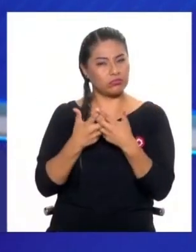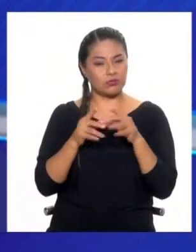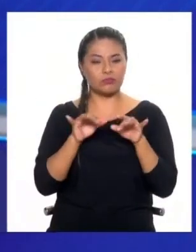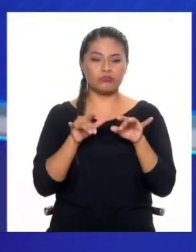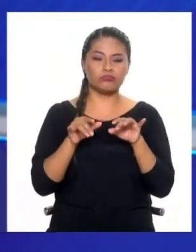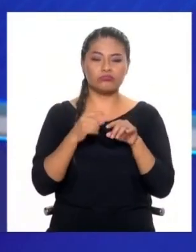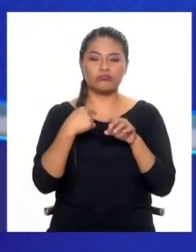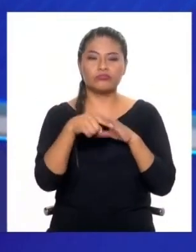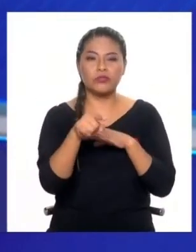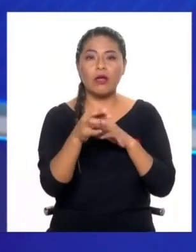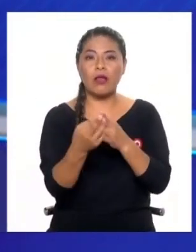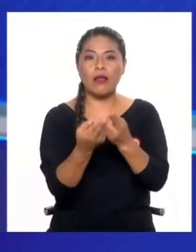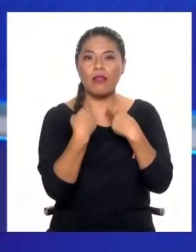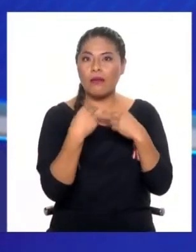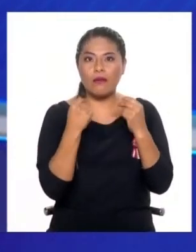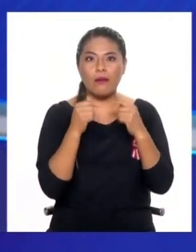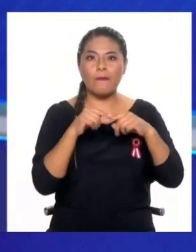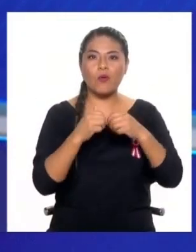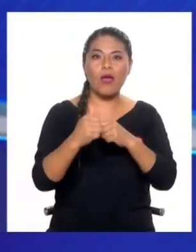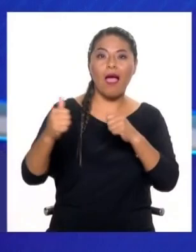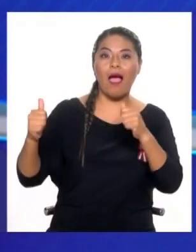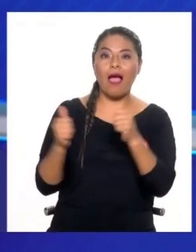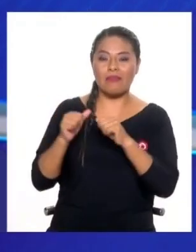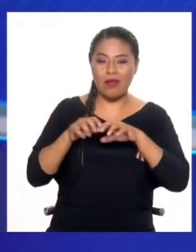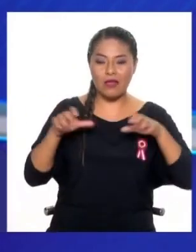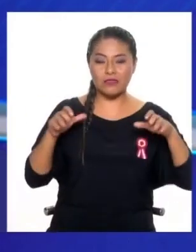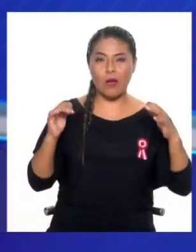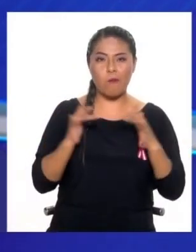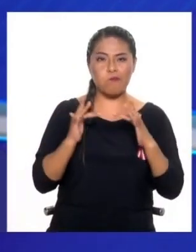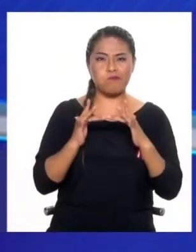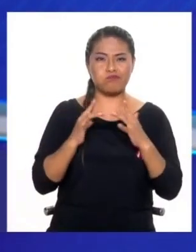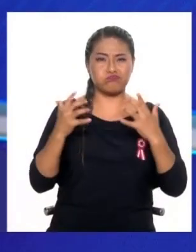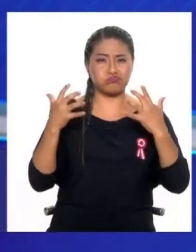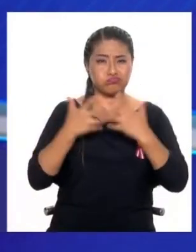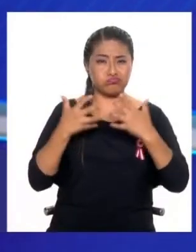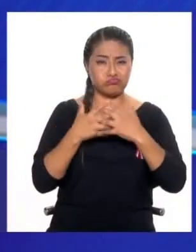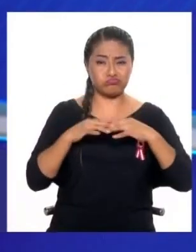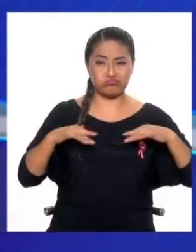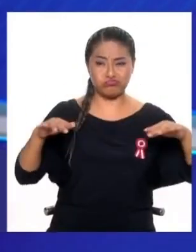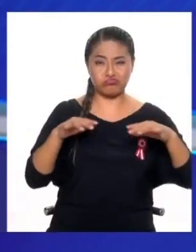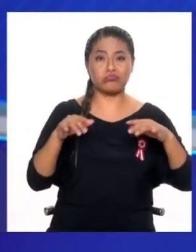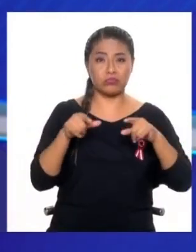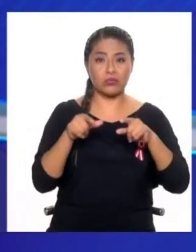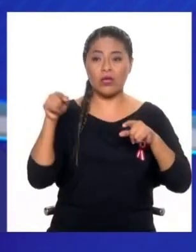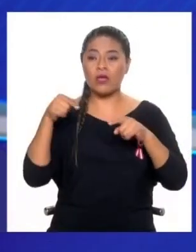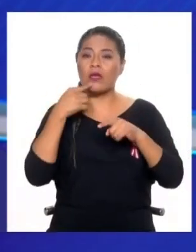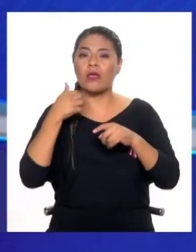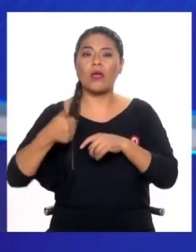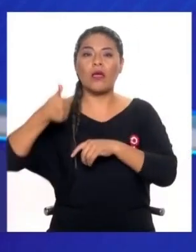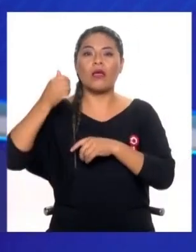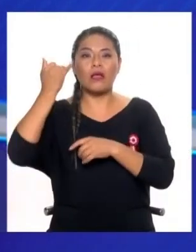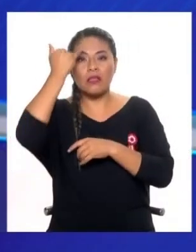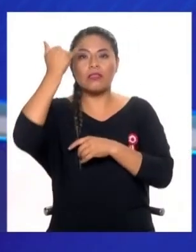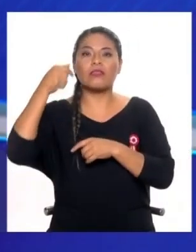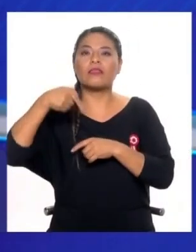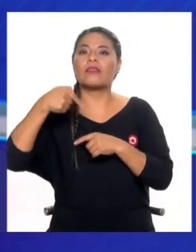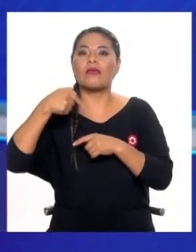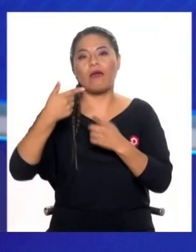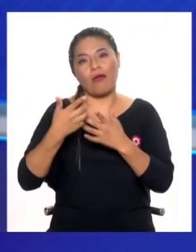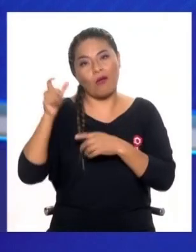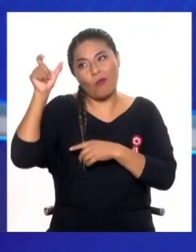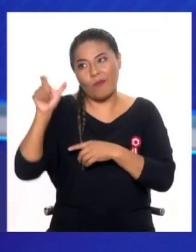además de tener muchísima capacidad de procesamiento, también han tenido muy buenos algoritmos diseñados por seres humanos. Así es. Entonces,